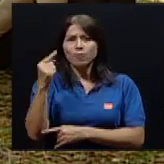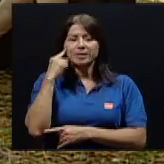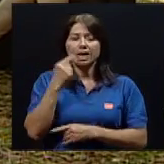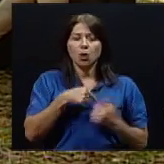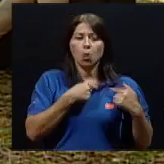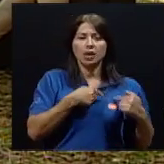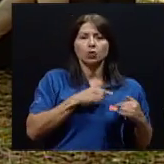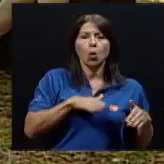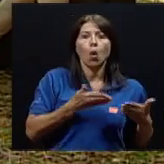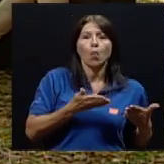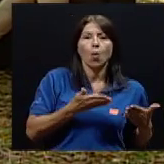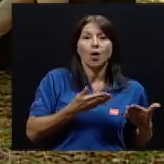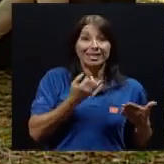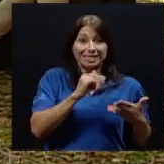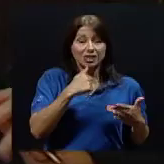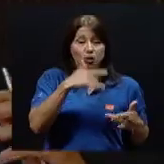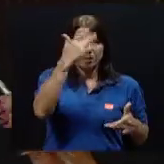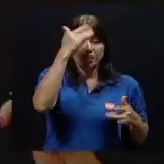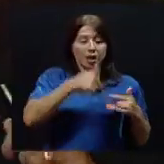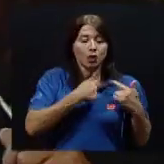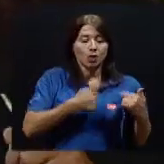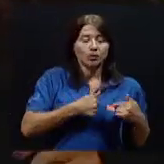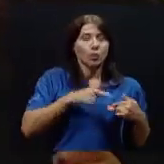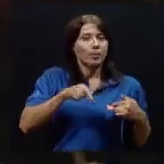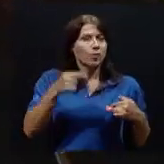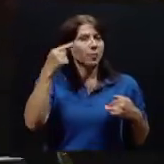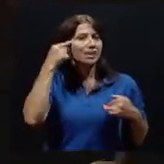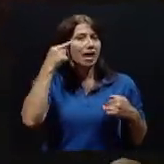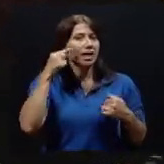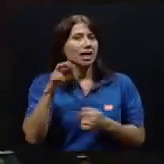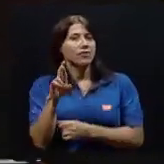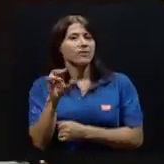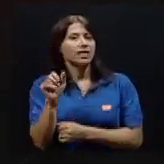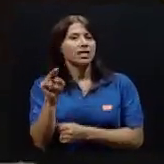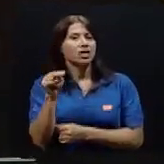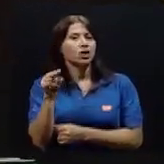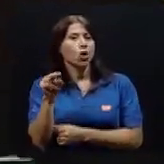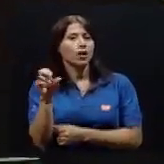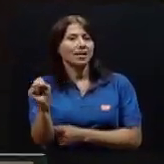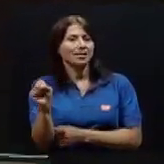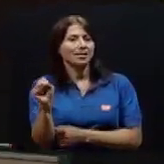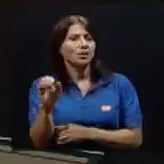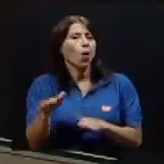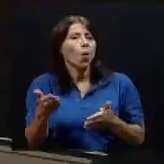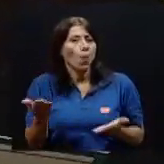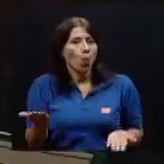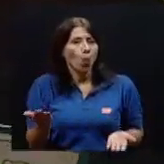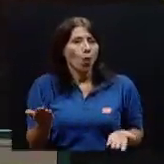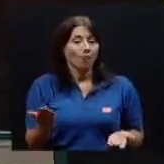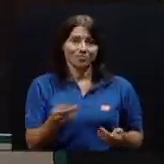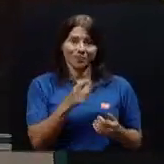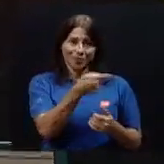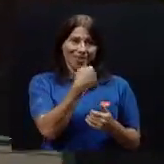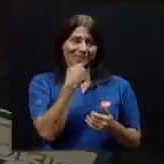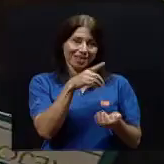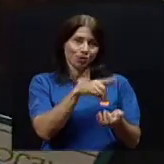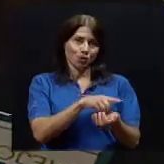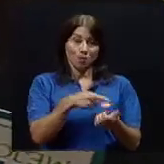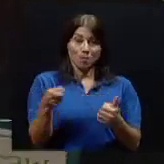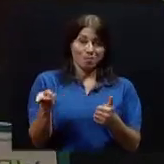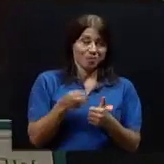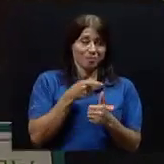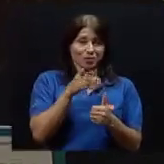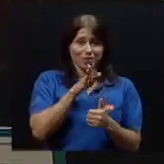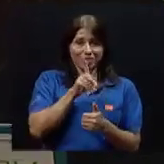riñones? Entonces, la reflexión final de este programa, creo que el doctor nos lo decía, es visitar al médico, como